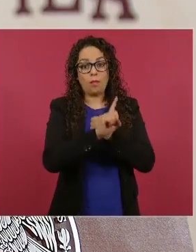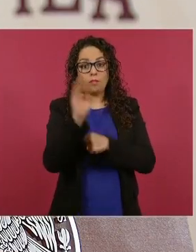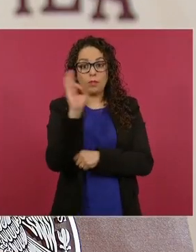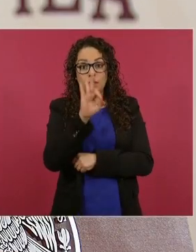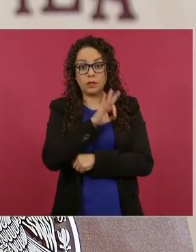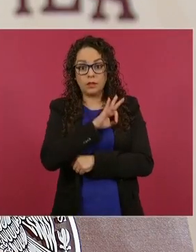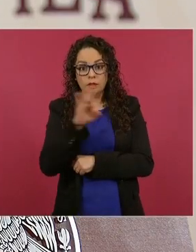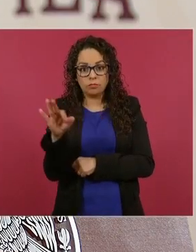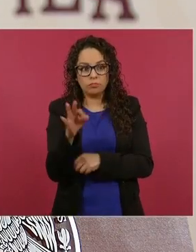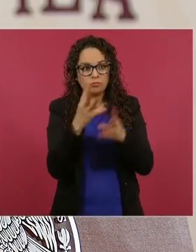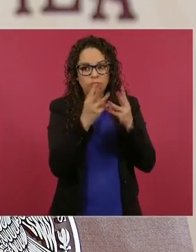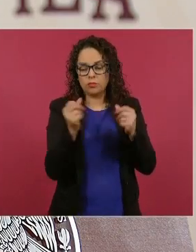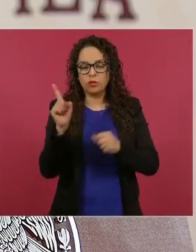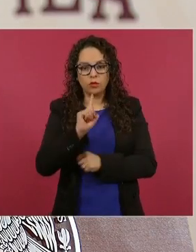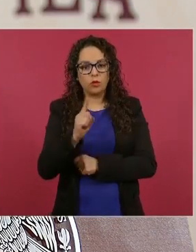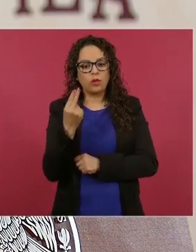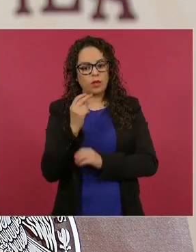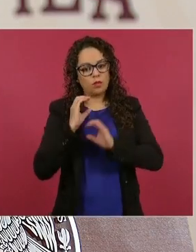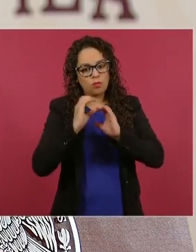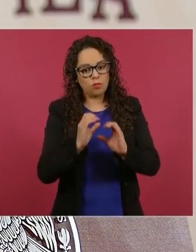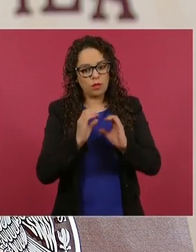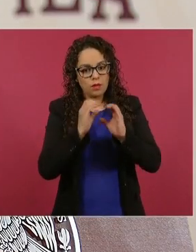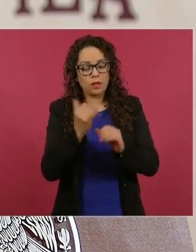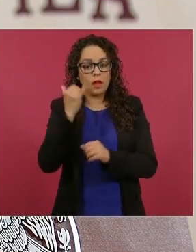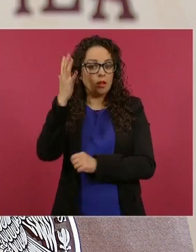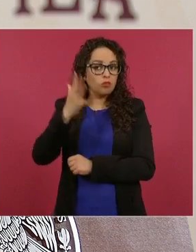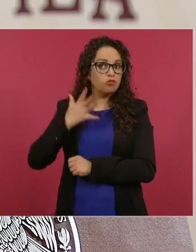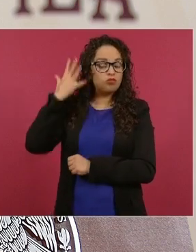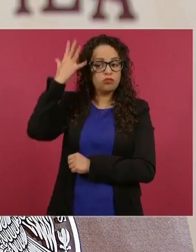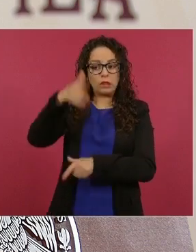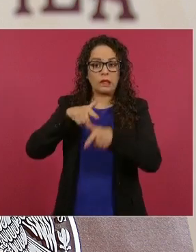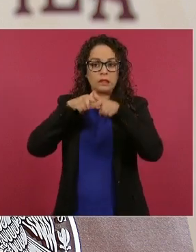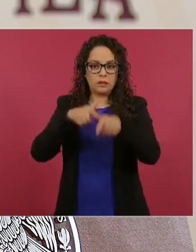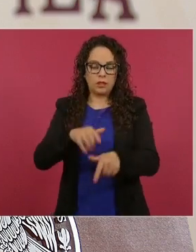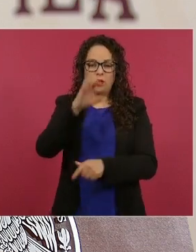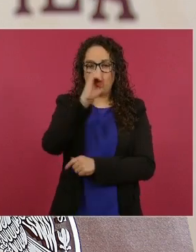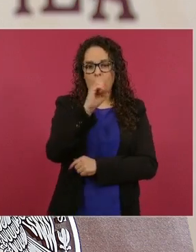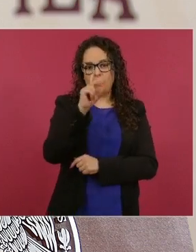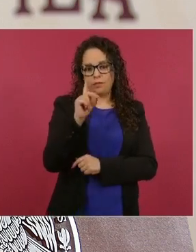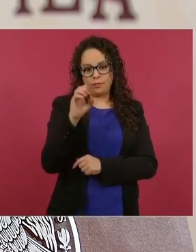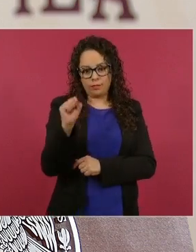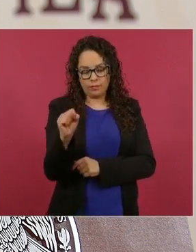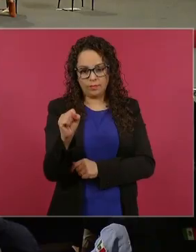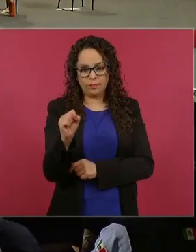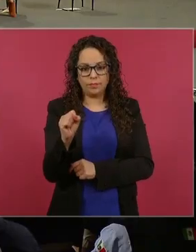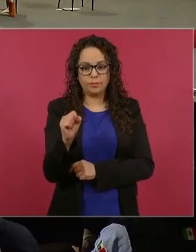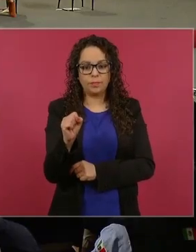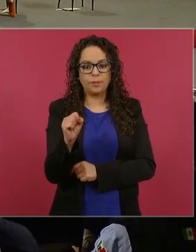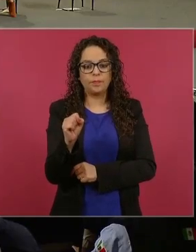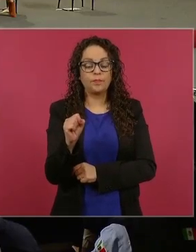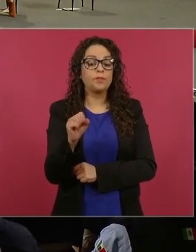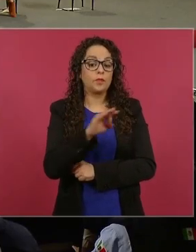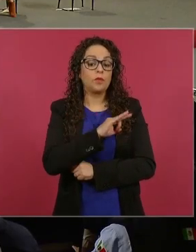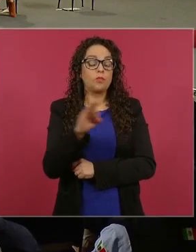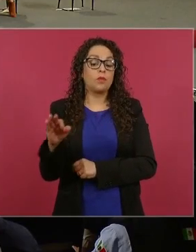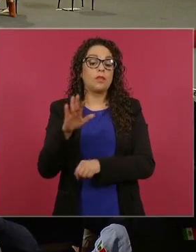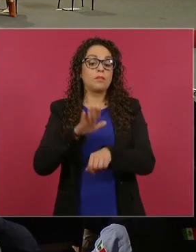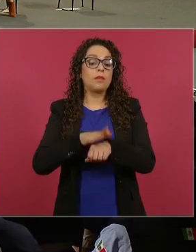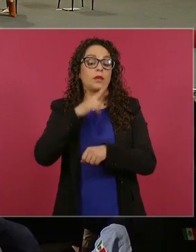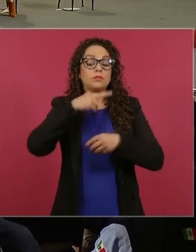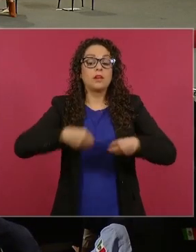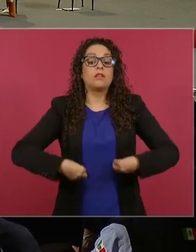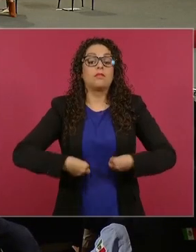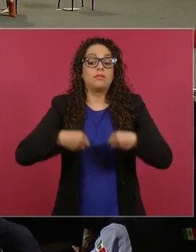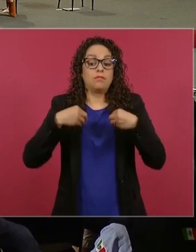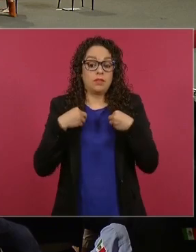generación de empleos y actividades productivas sustentables. También que te generen ingresos para que puedan tener unas condiciones de